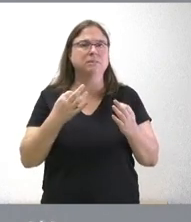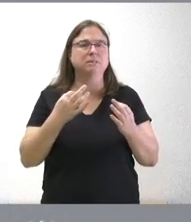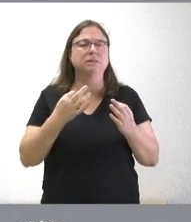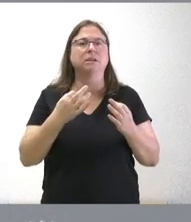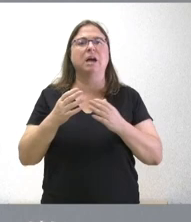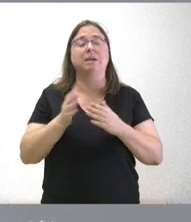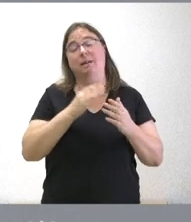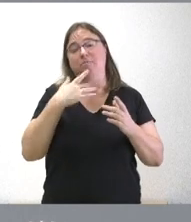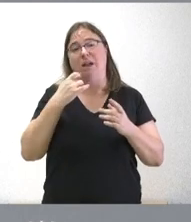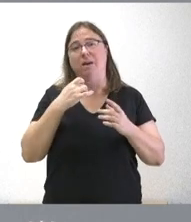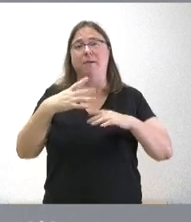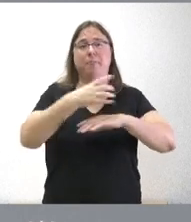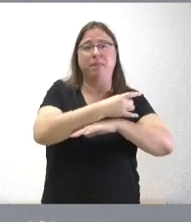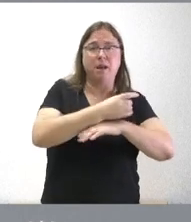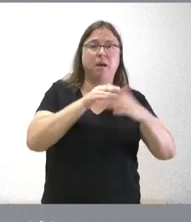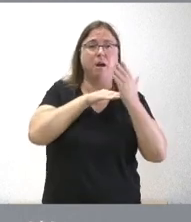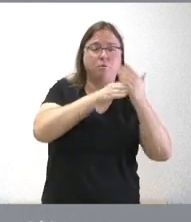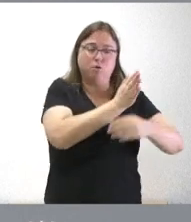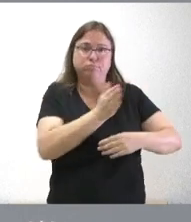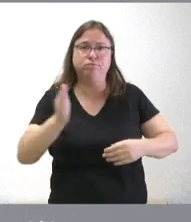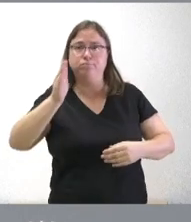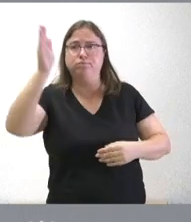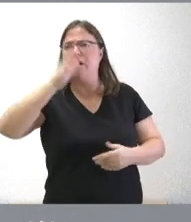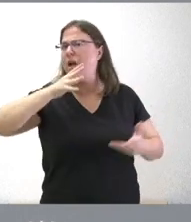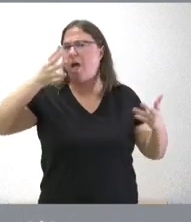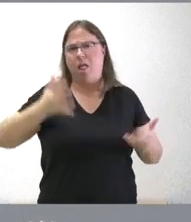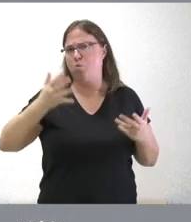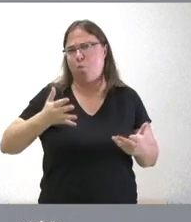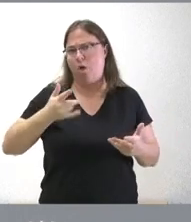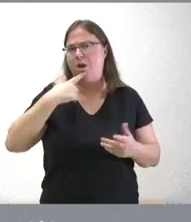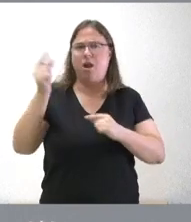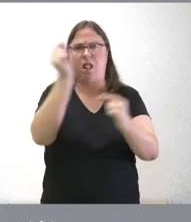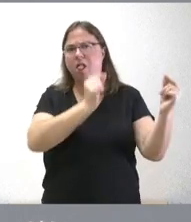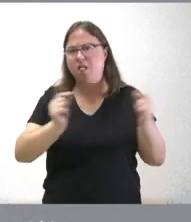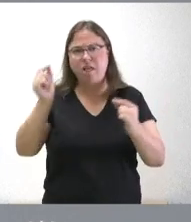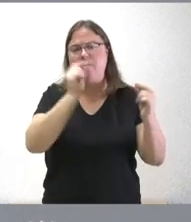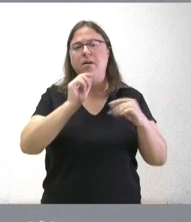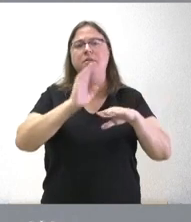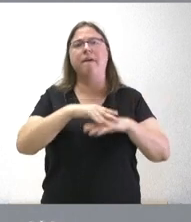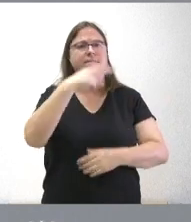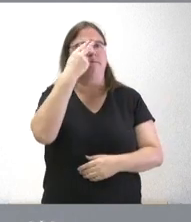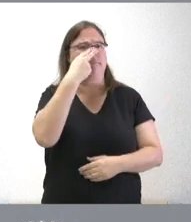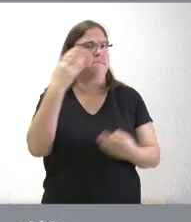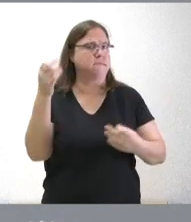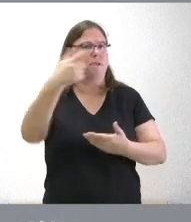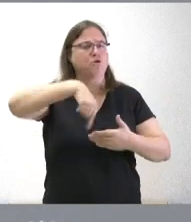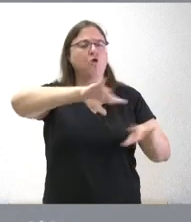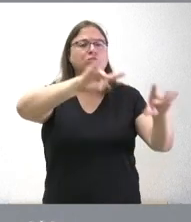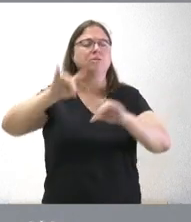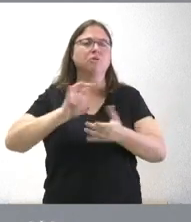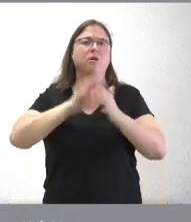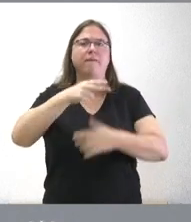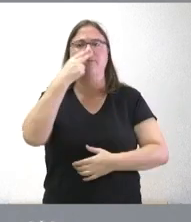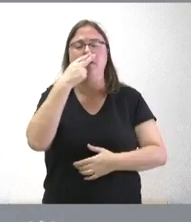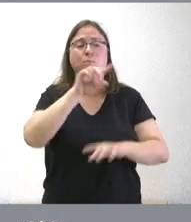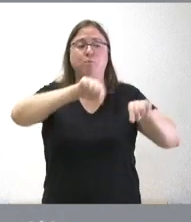corredor atlántico ese es un tema de mucha actualidad de mucho debate interesa mucho a todos los territorios de Castilla y León